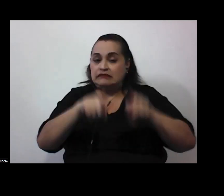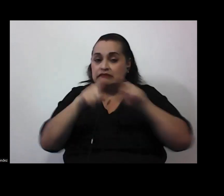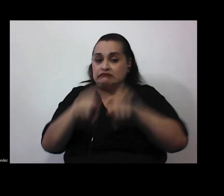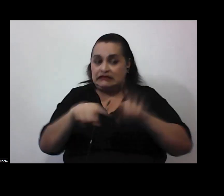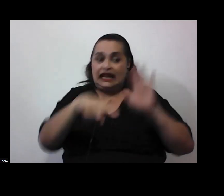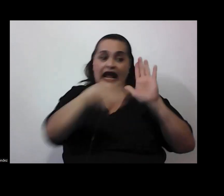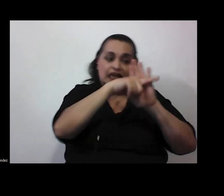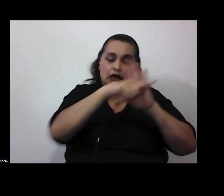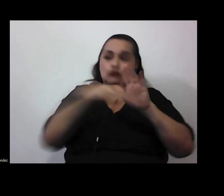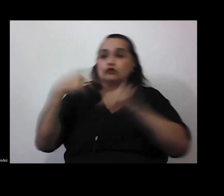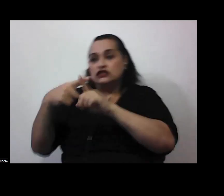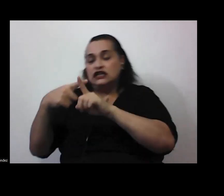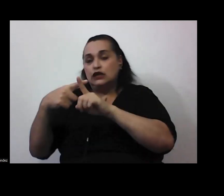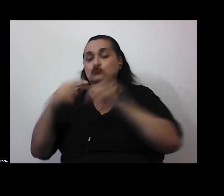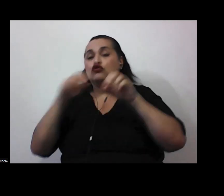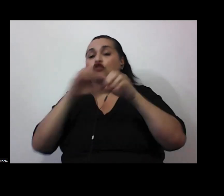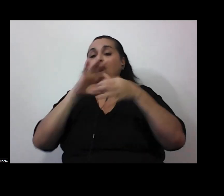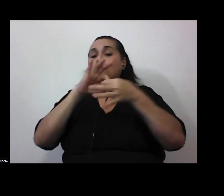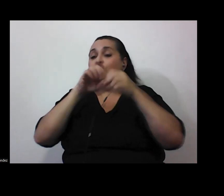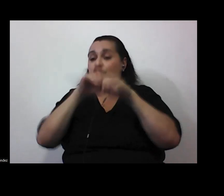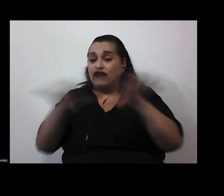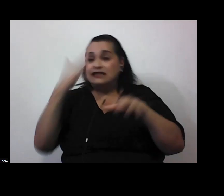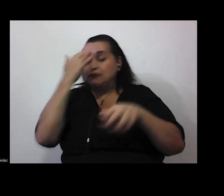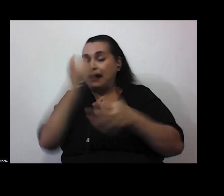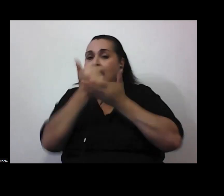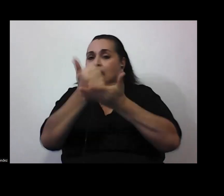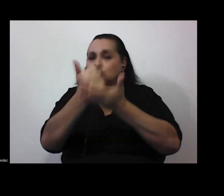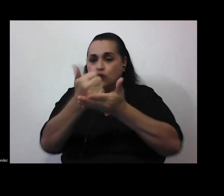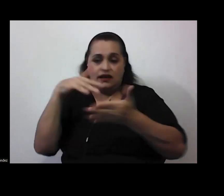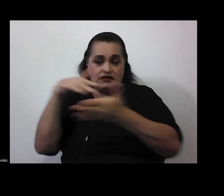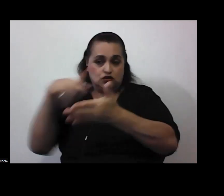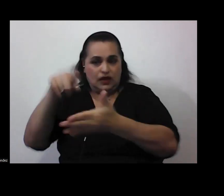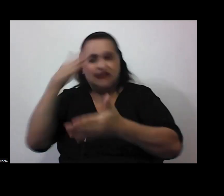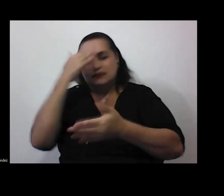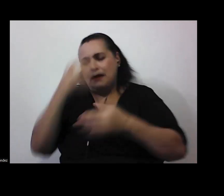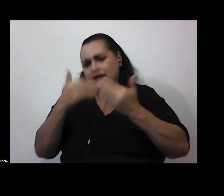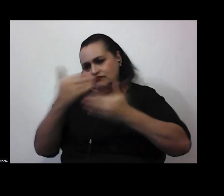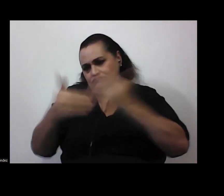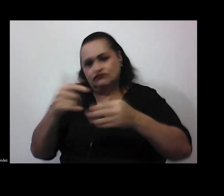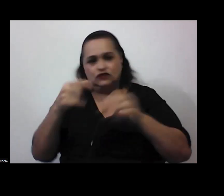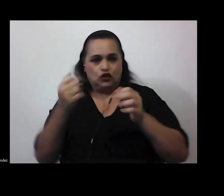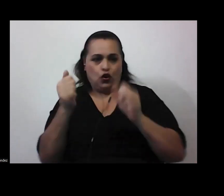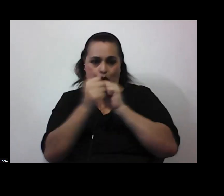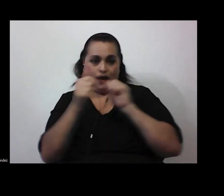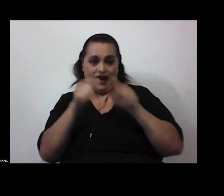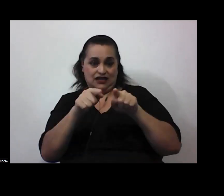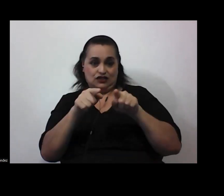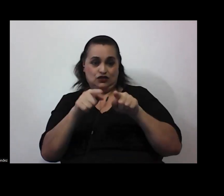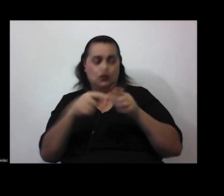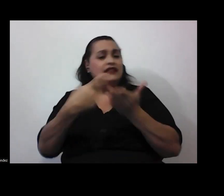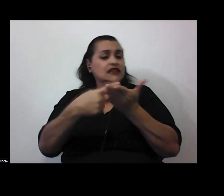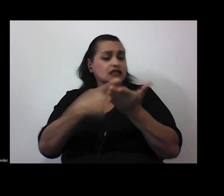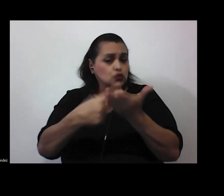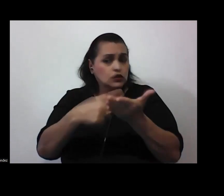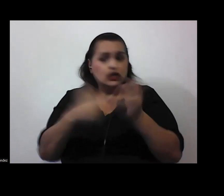ayudar a nuestros estudiantes a poder lidiar con eso por ejemplo esto que acabo de decir discutamos con nuestros